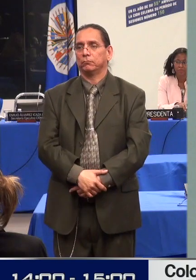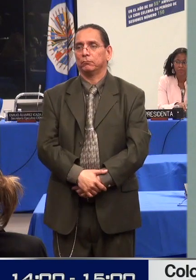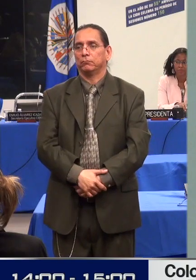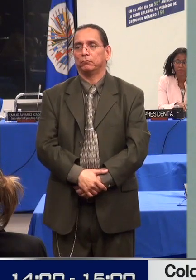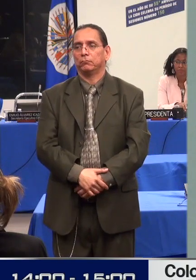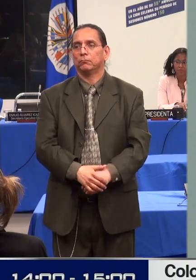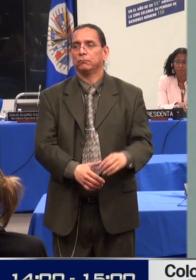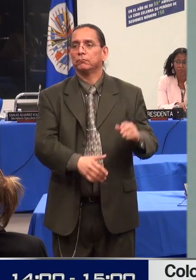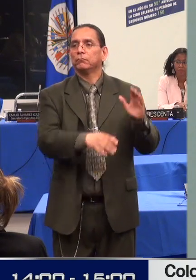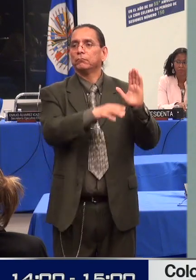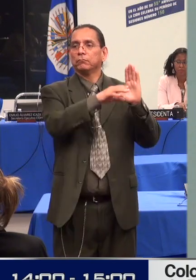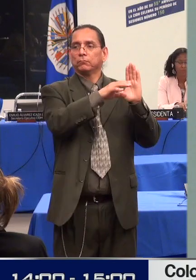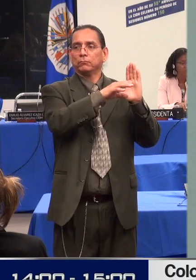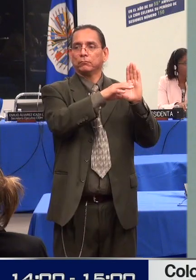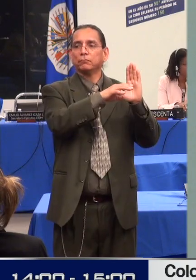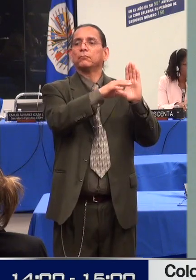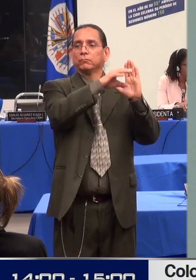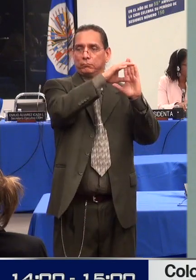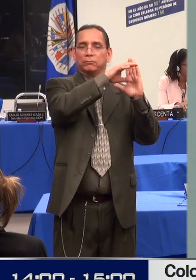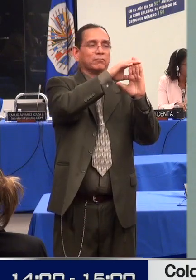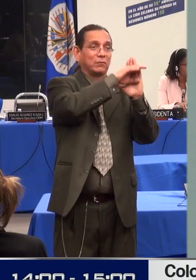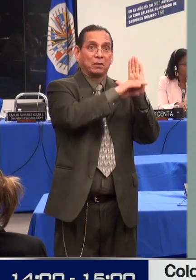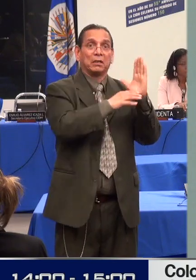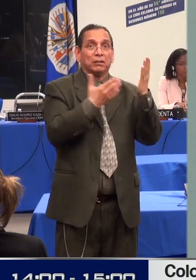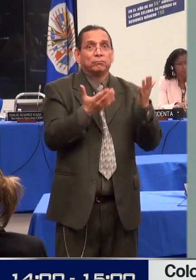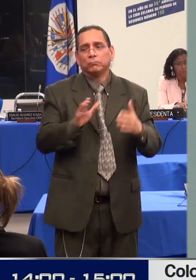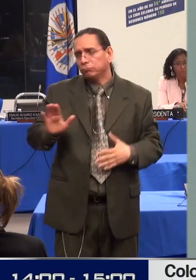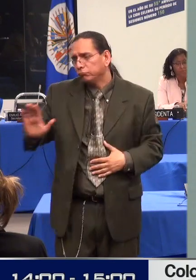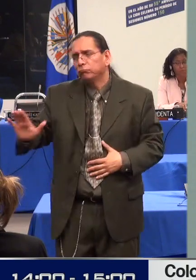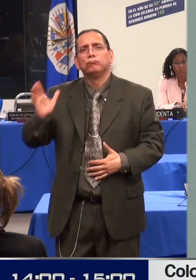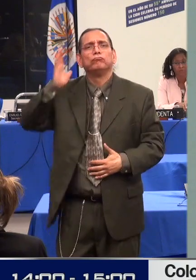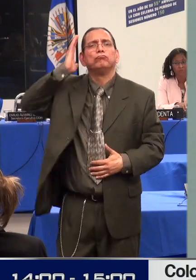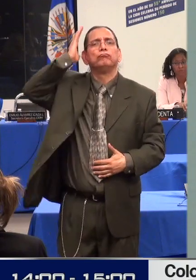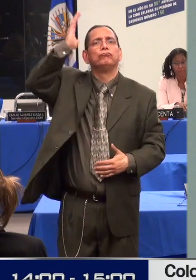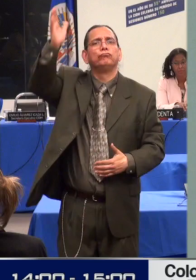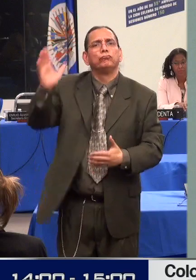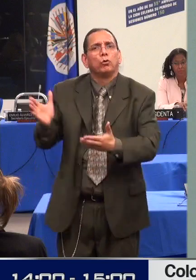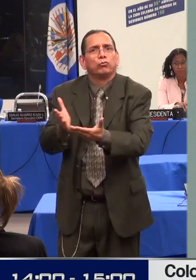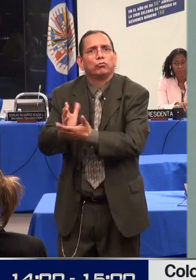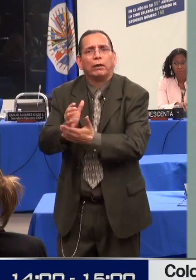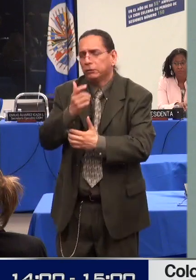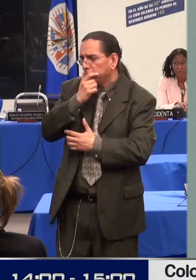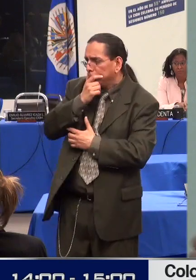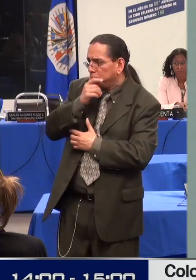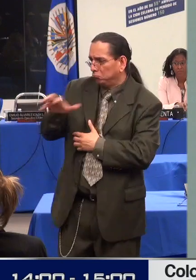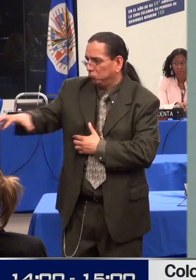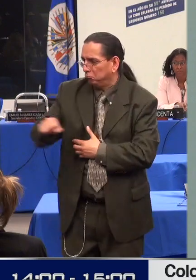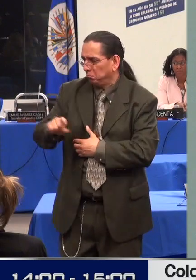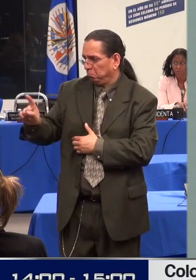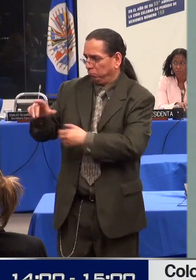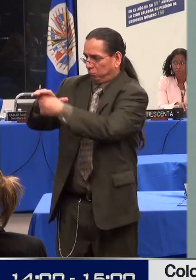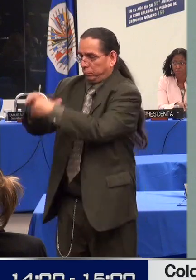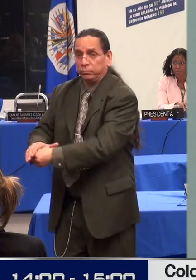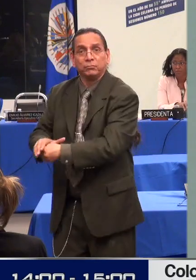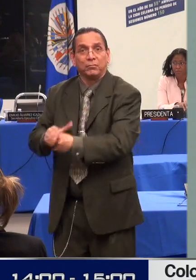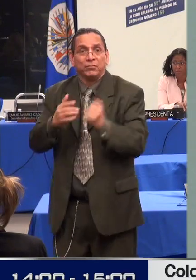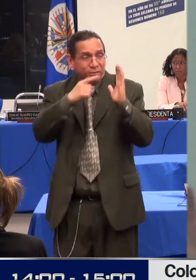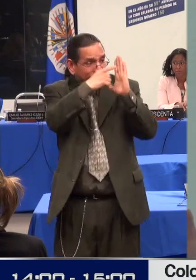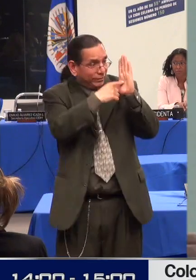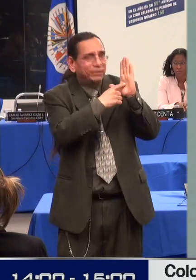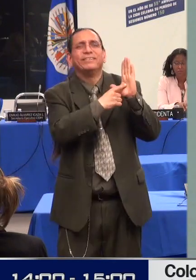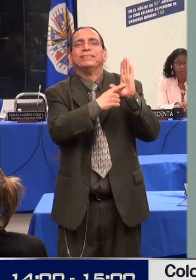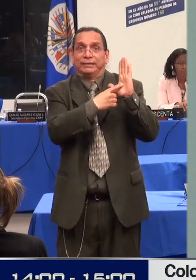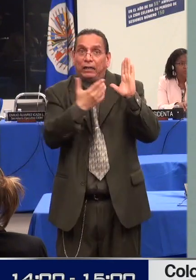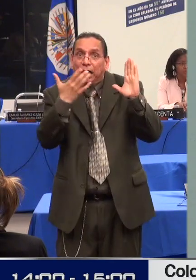O sea, si hubiese una política específica, igual o diferenciada de